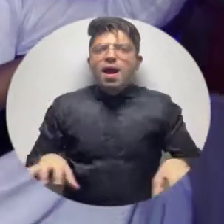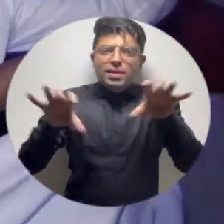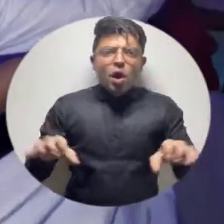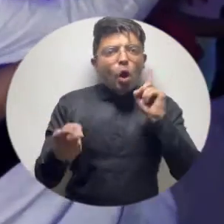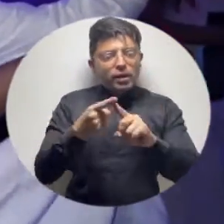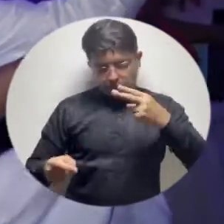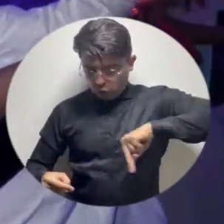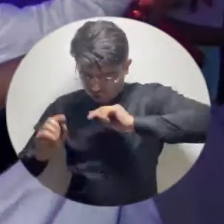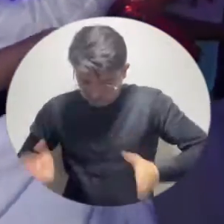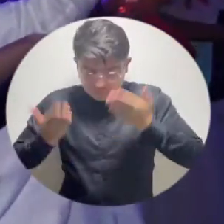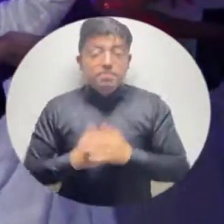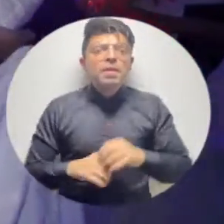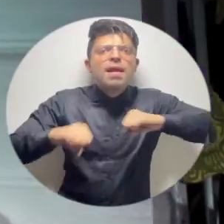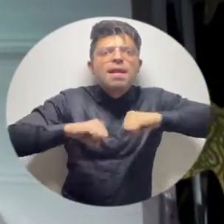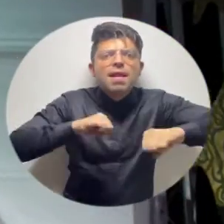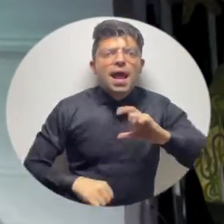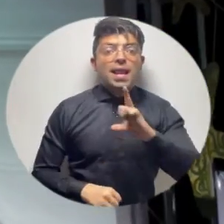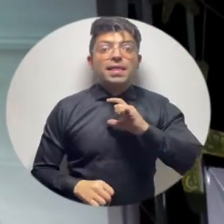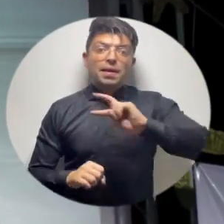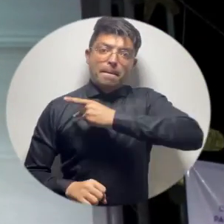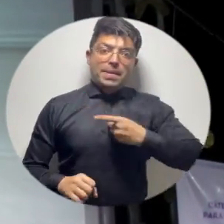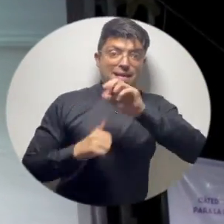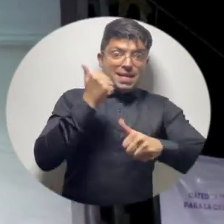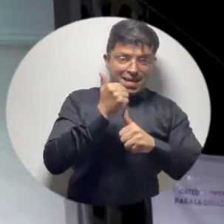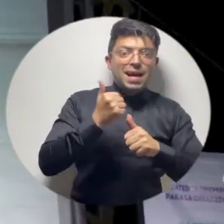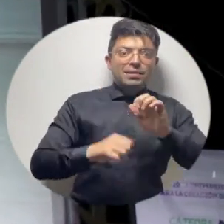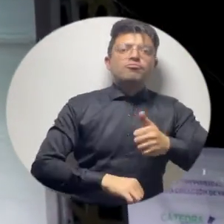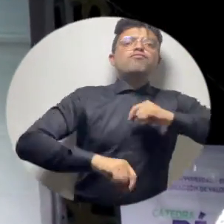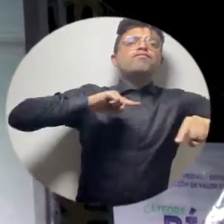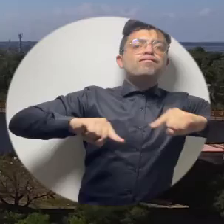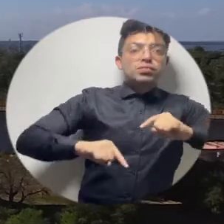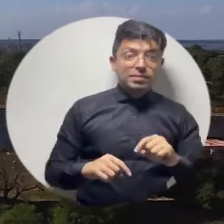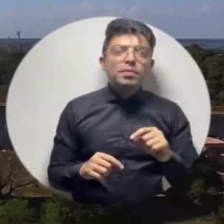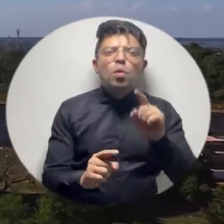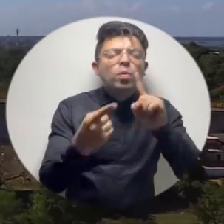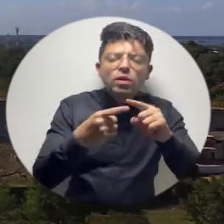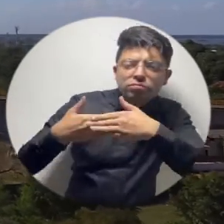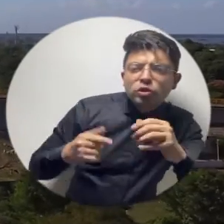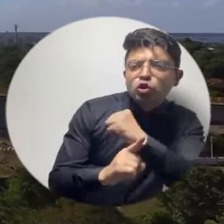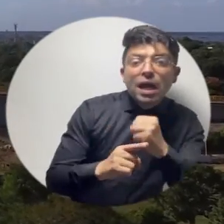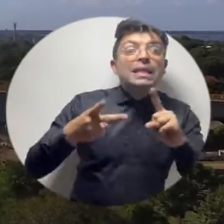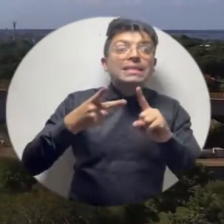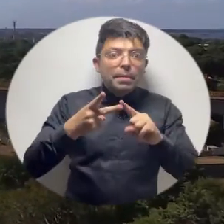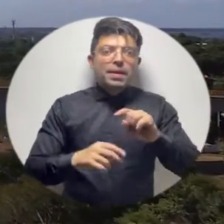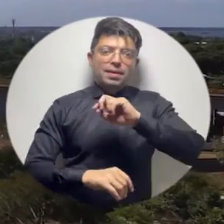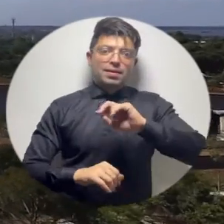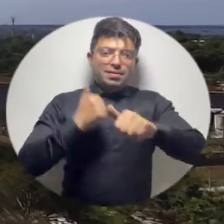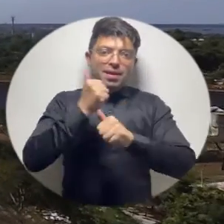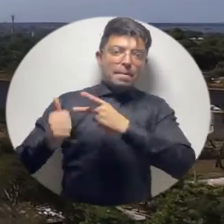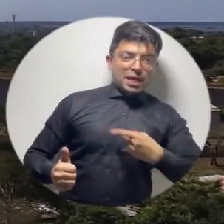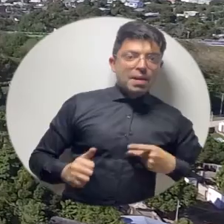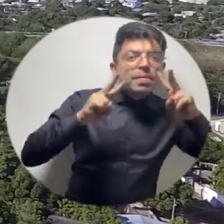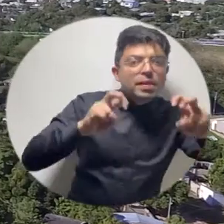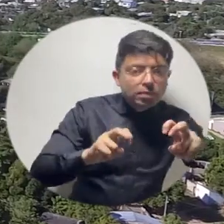actividades para nosotros. Estas acciones lideradas por la Vicerrectoría de Extensión y Proyección Social y la Vicerrectoría de Investigación se alinean